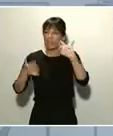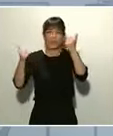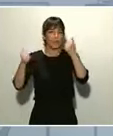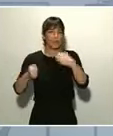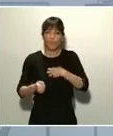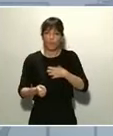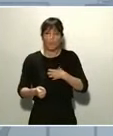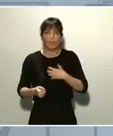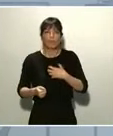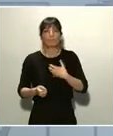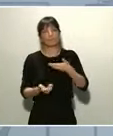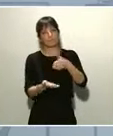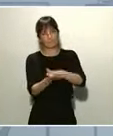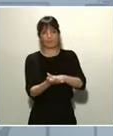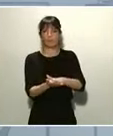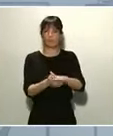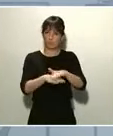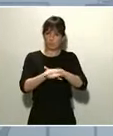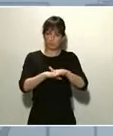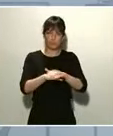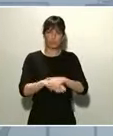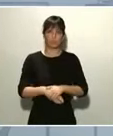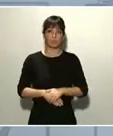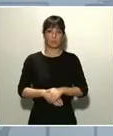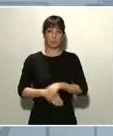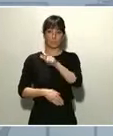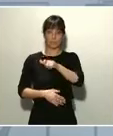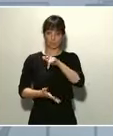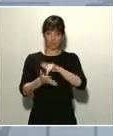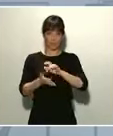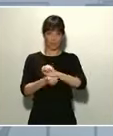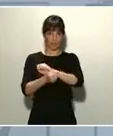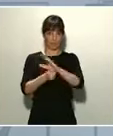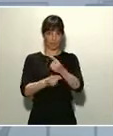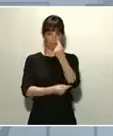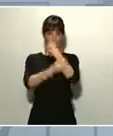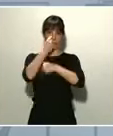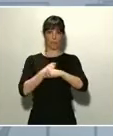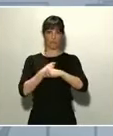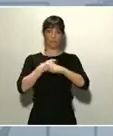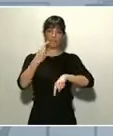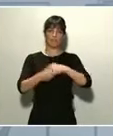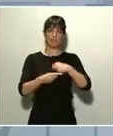a quienes padecen el contagio y a sus familias el ánimo del conjunto de la ciudadanía española.